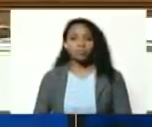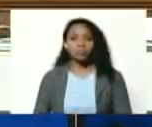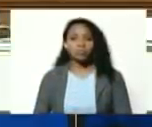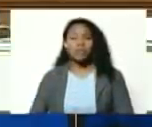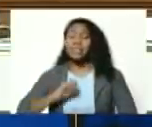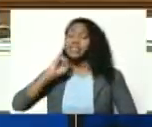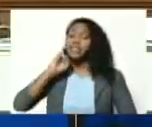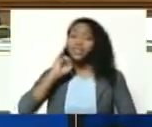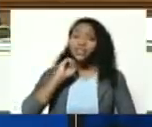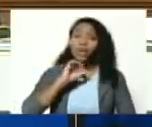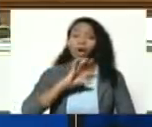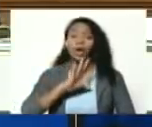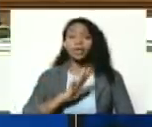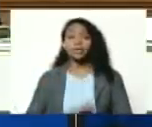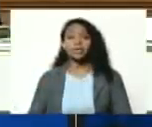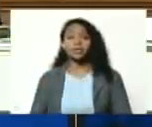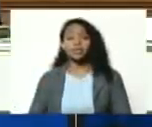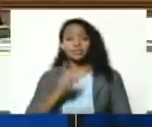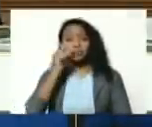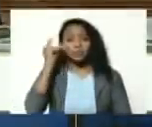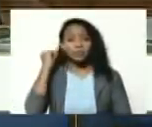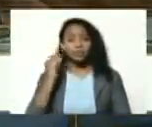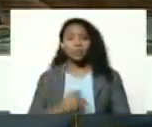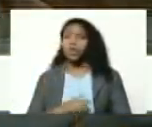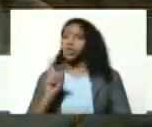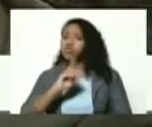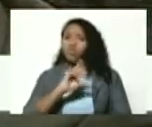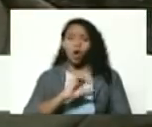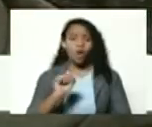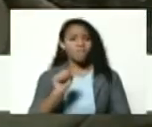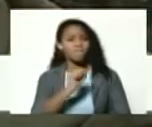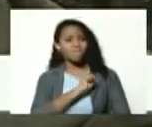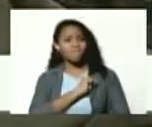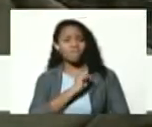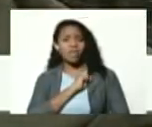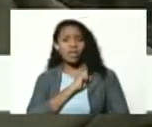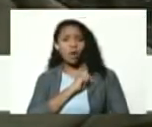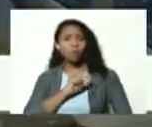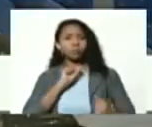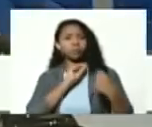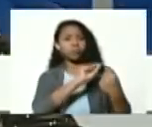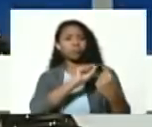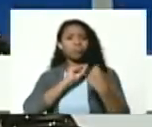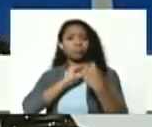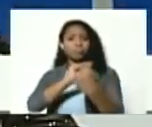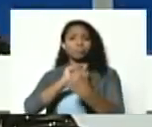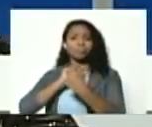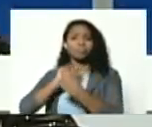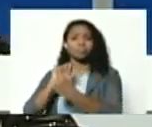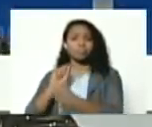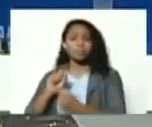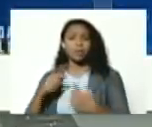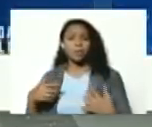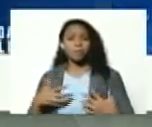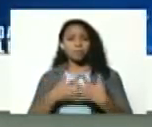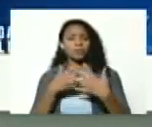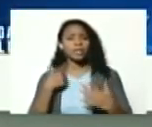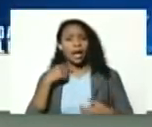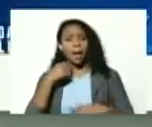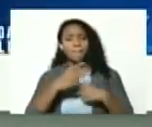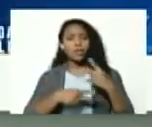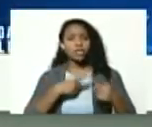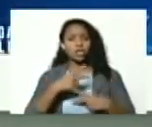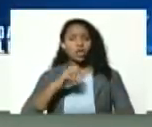historiadores historiadoras no le tengamos miedo a las contradicciones y los conflictos del proceso